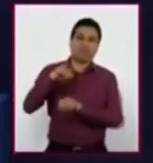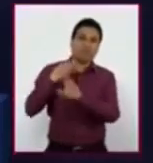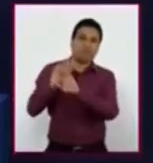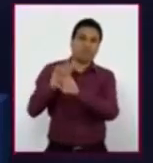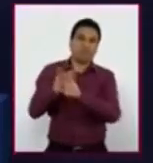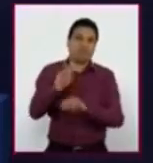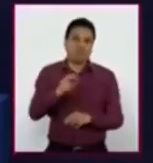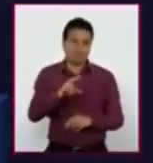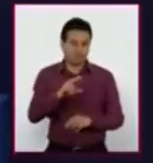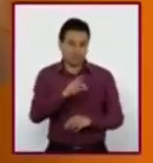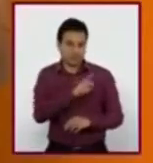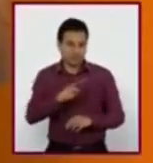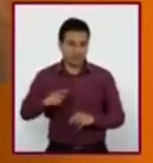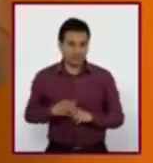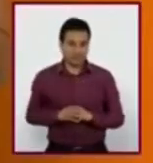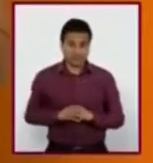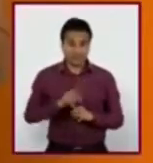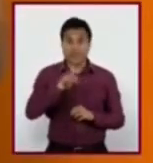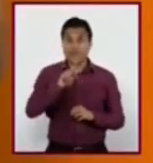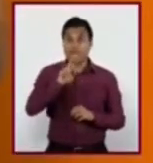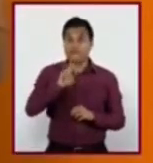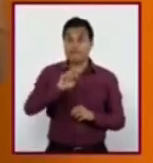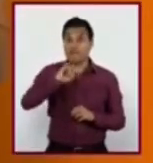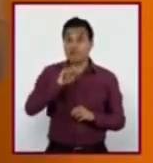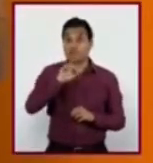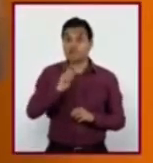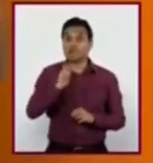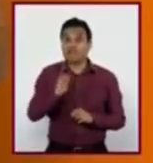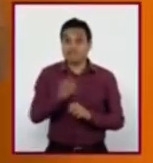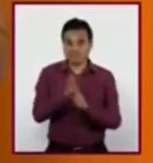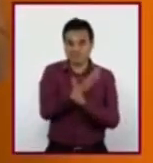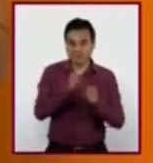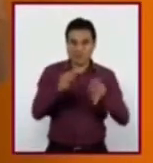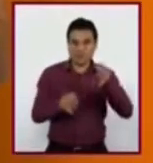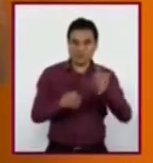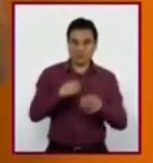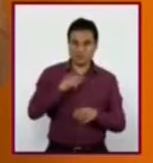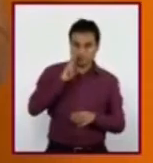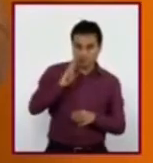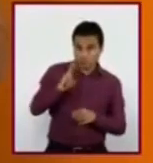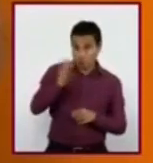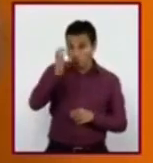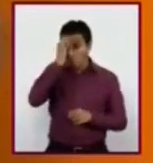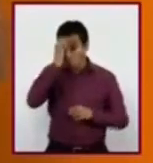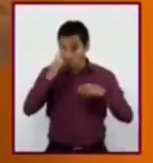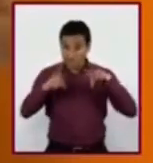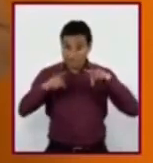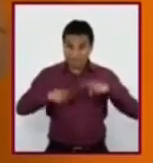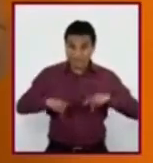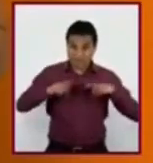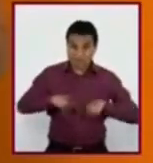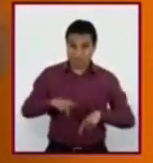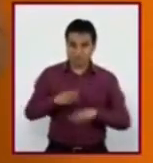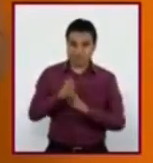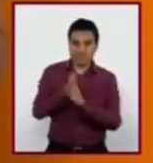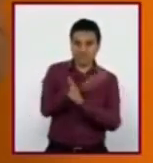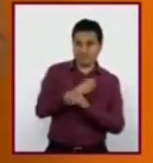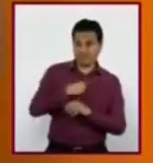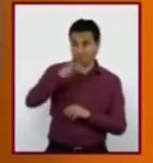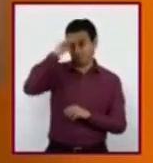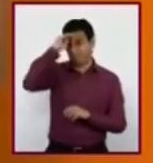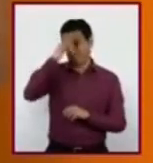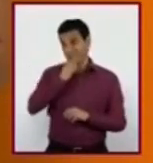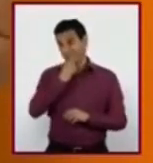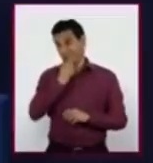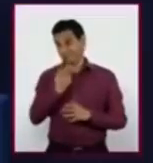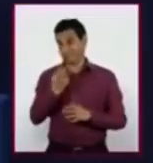generalidades. Mientras que un prejuicio es la idea anticipada, generalmente negativa, que tenemos sobre la lengua